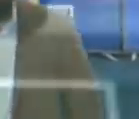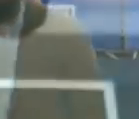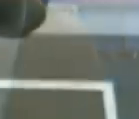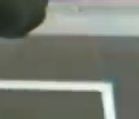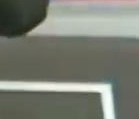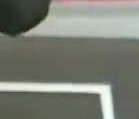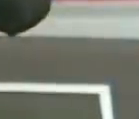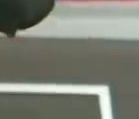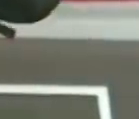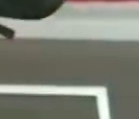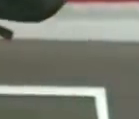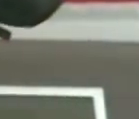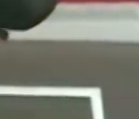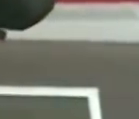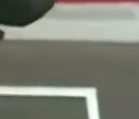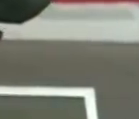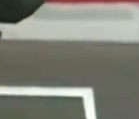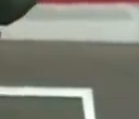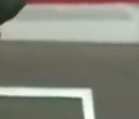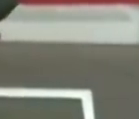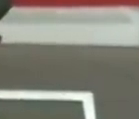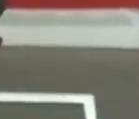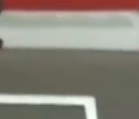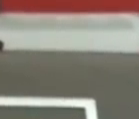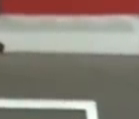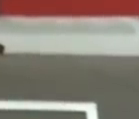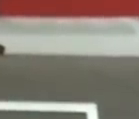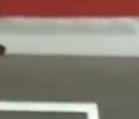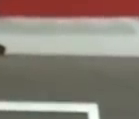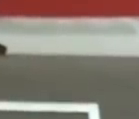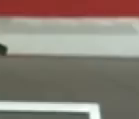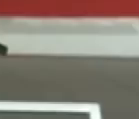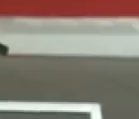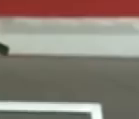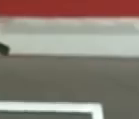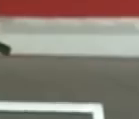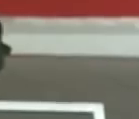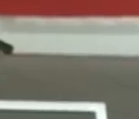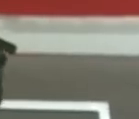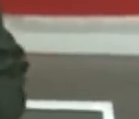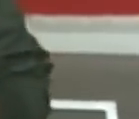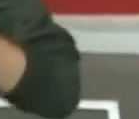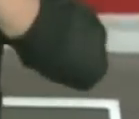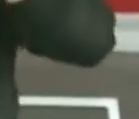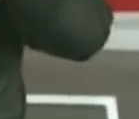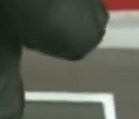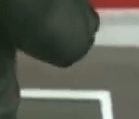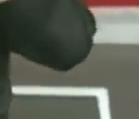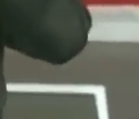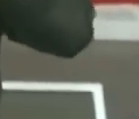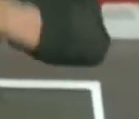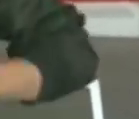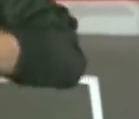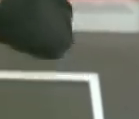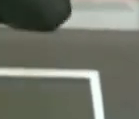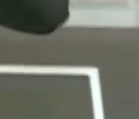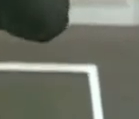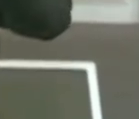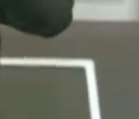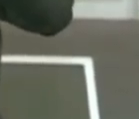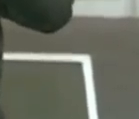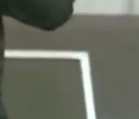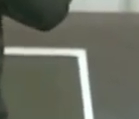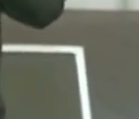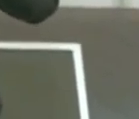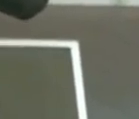un 20% para el sector educativo y de esta manera con este ambiente musical despedimos